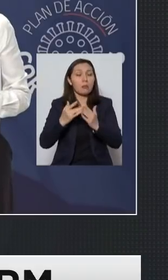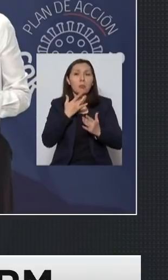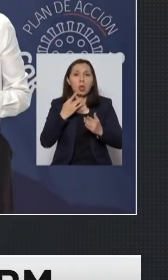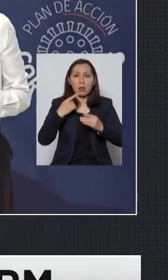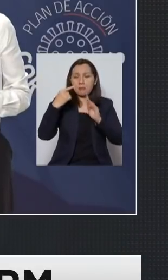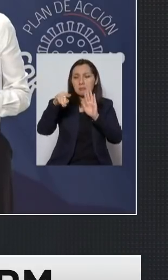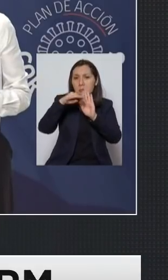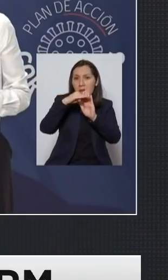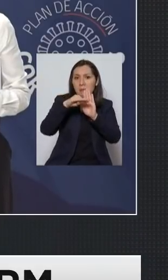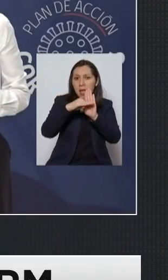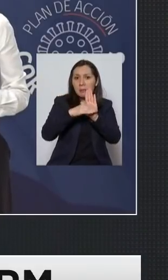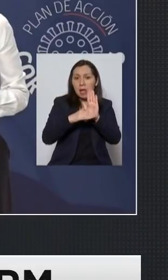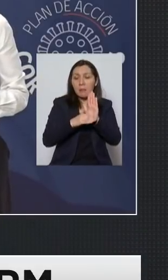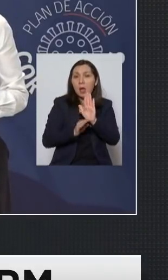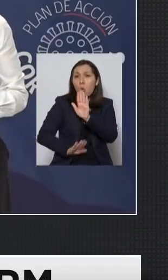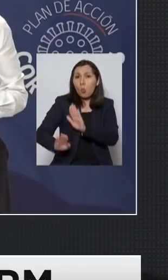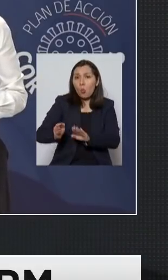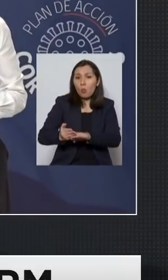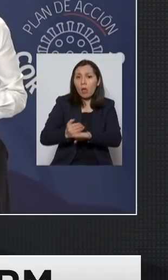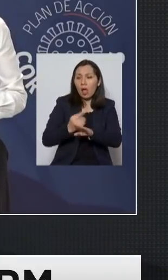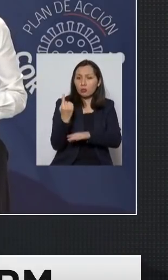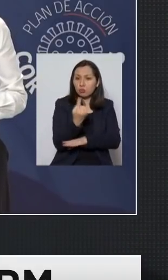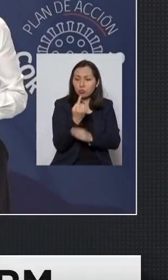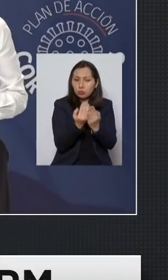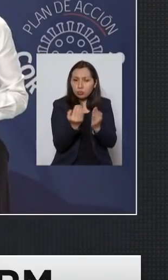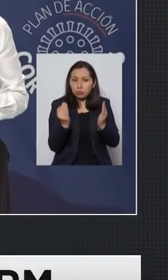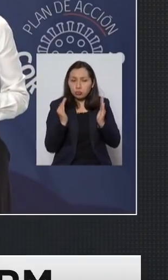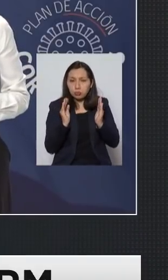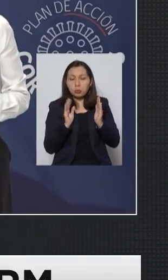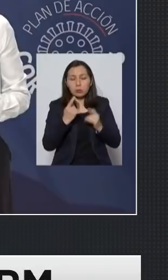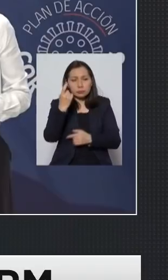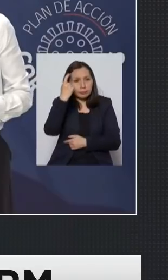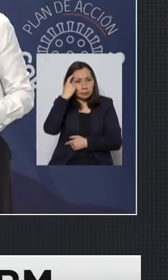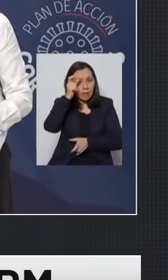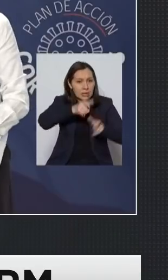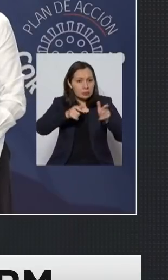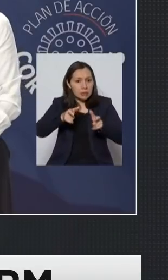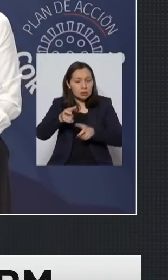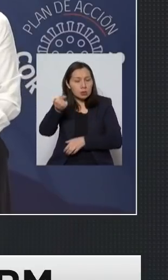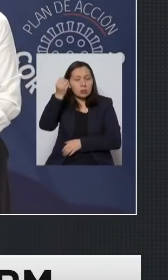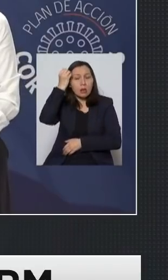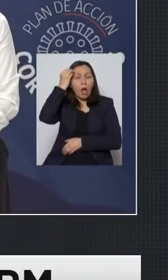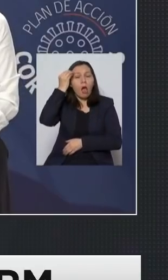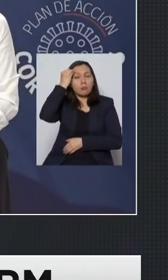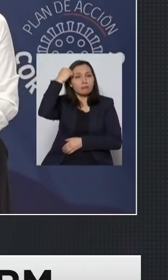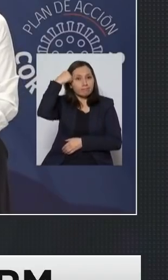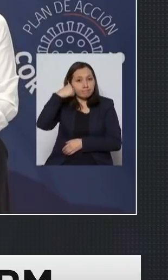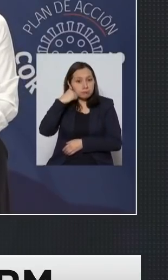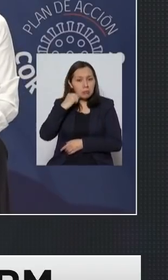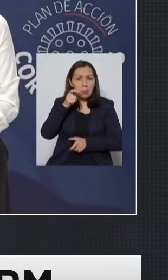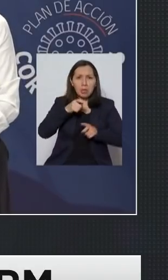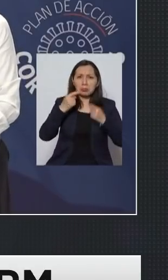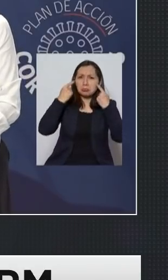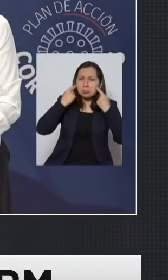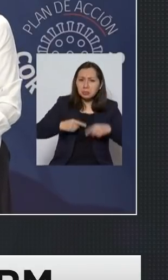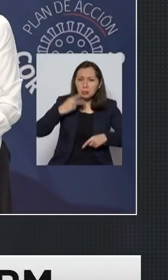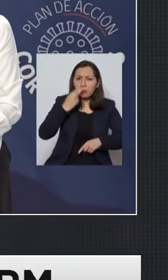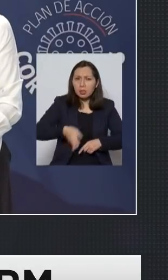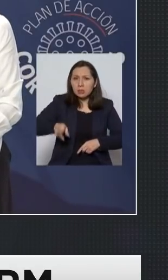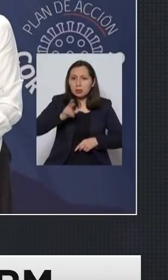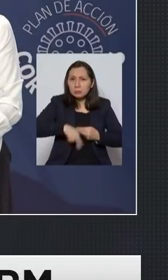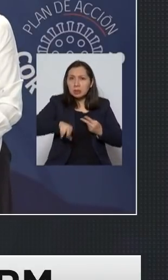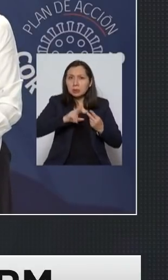estas medidas de precaución de aislamiento de conciencia ciudadana no están siendo respetadas